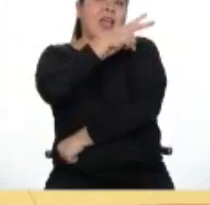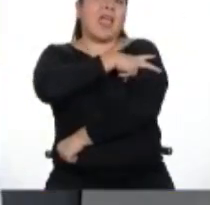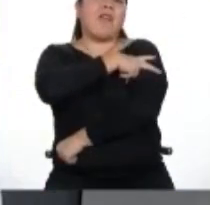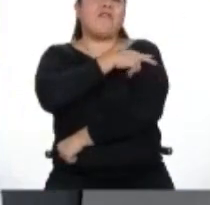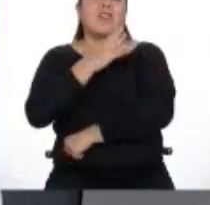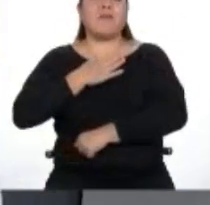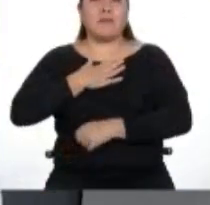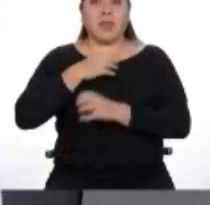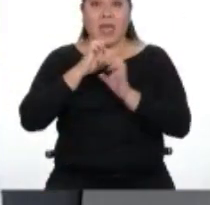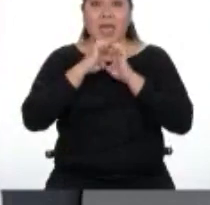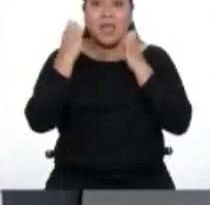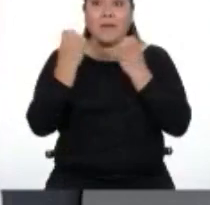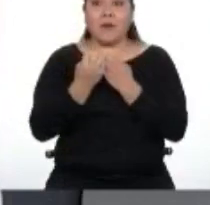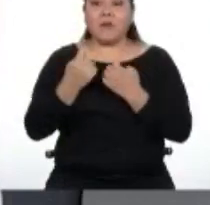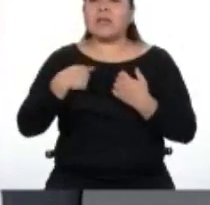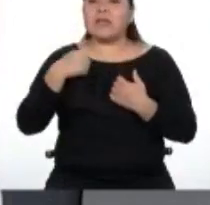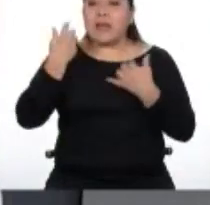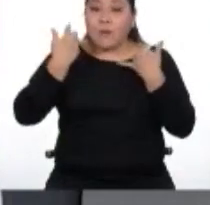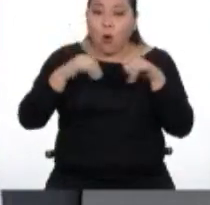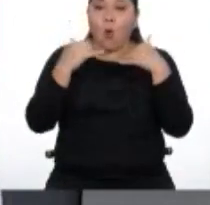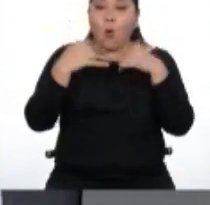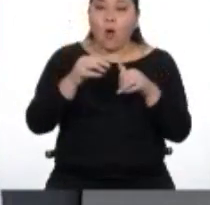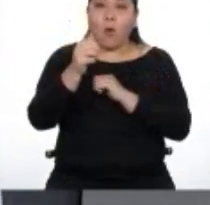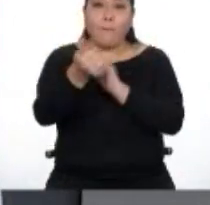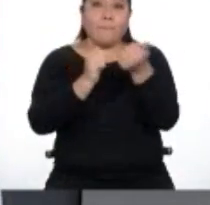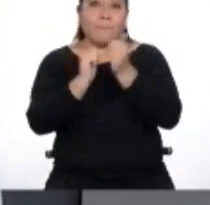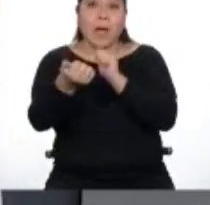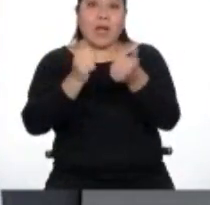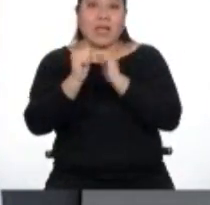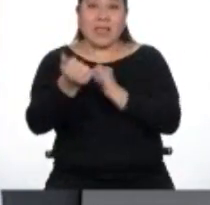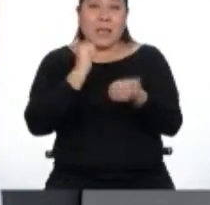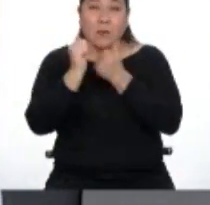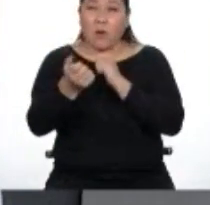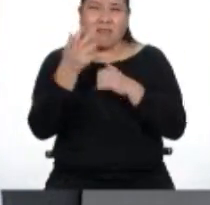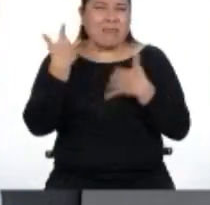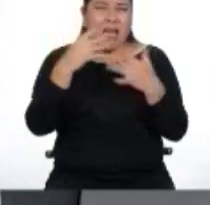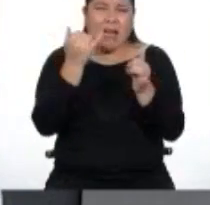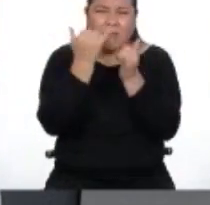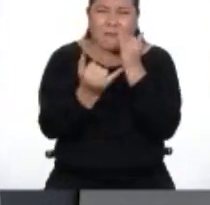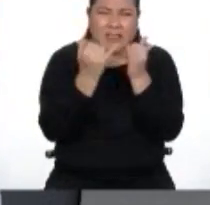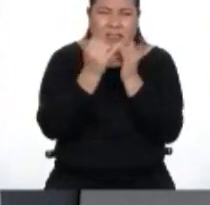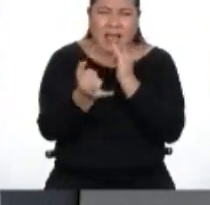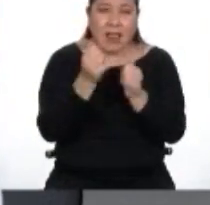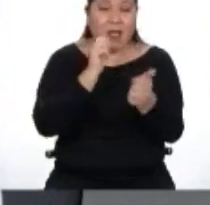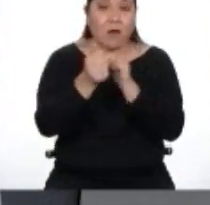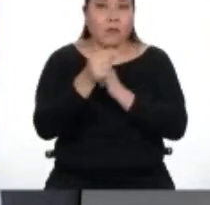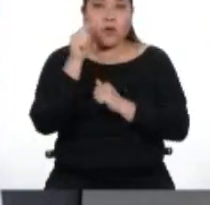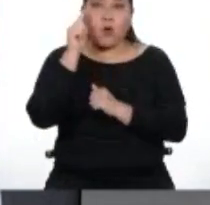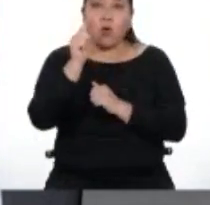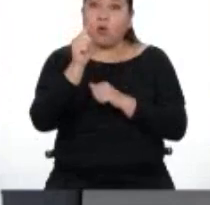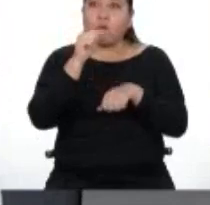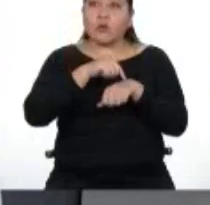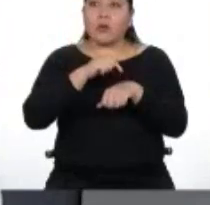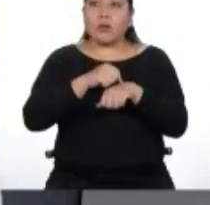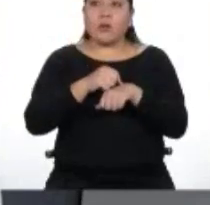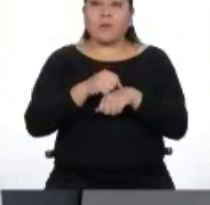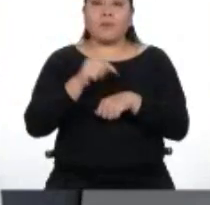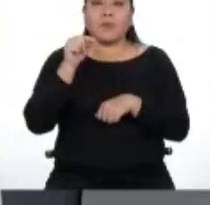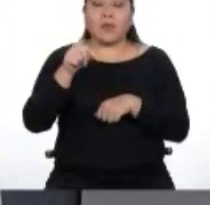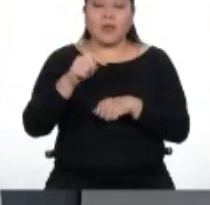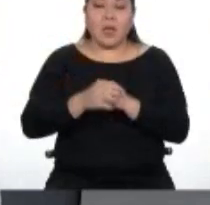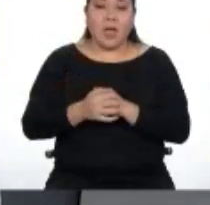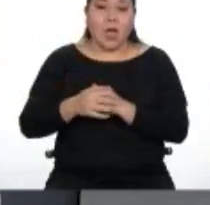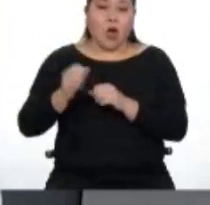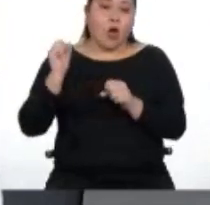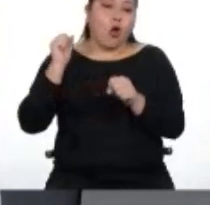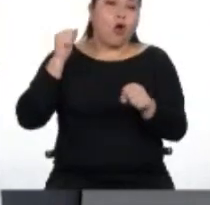innato. Estábamos jugando un partido decisivo y en un momento, en una jugada, le cometen penal